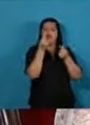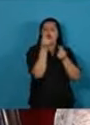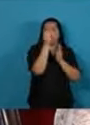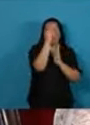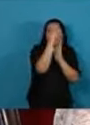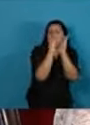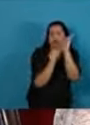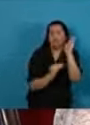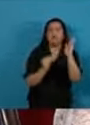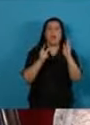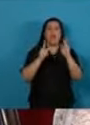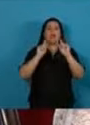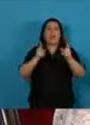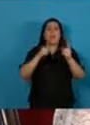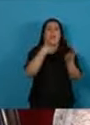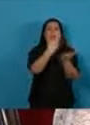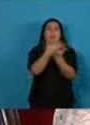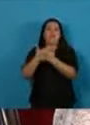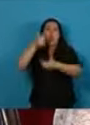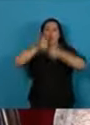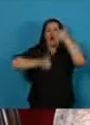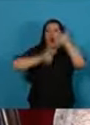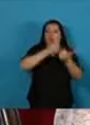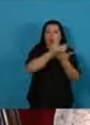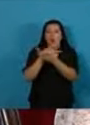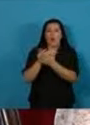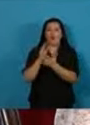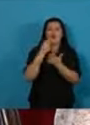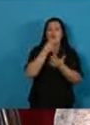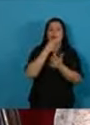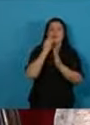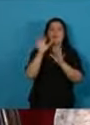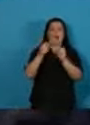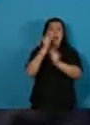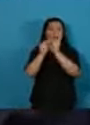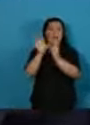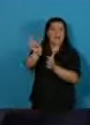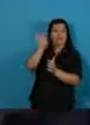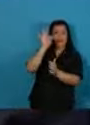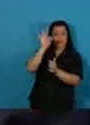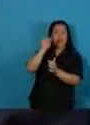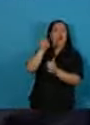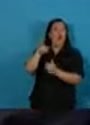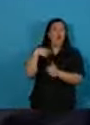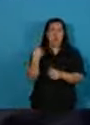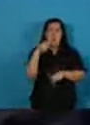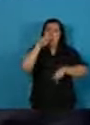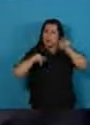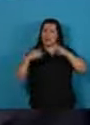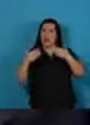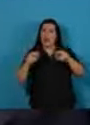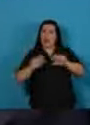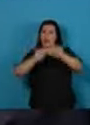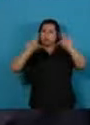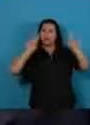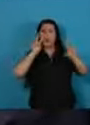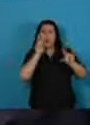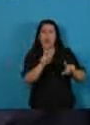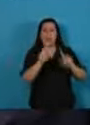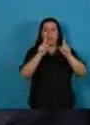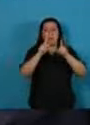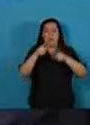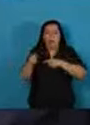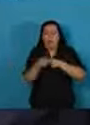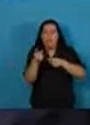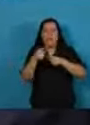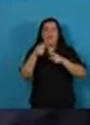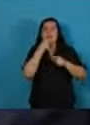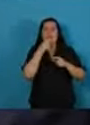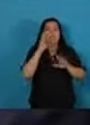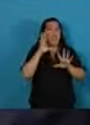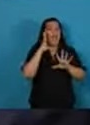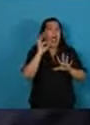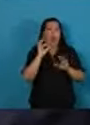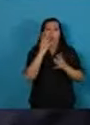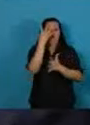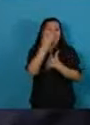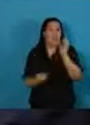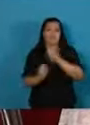procesos de licitación y selección de la empresa ejecutora, monitorear los avances y denunciar irregularidades.